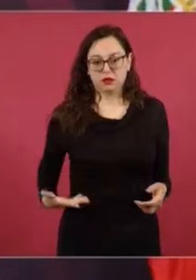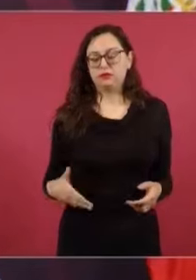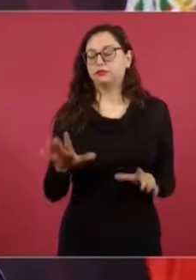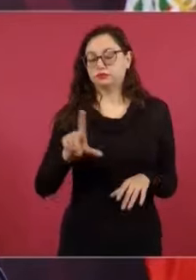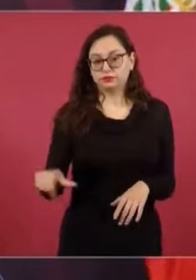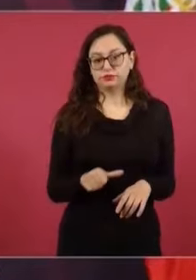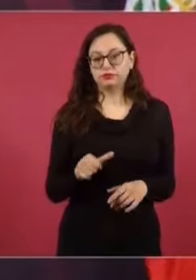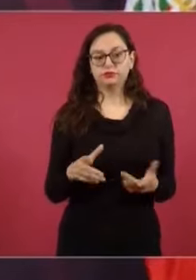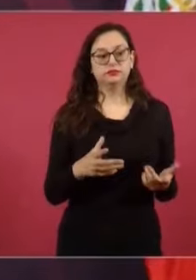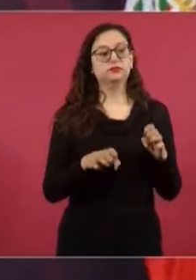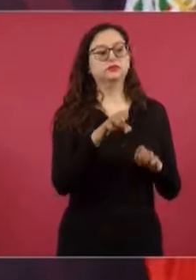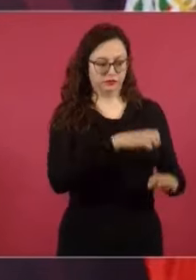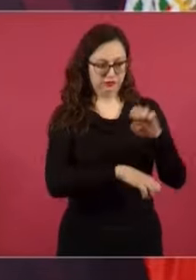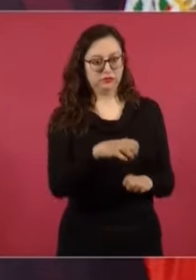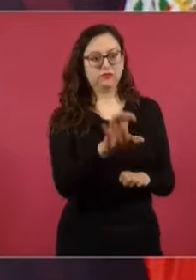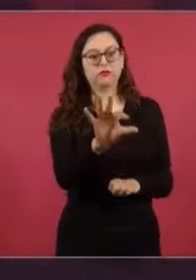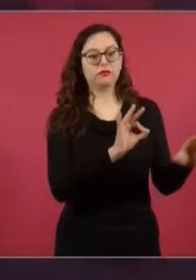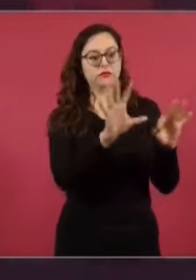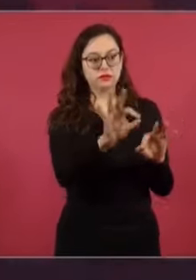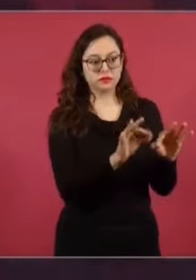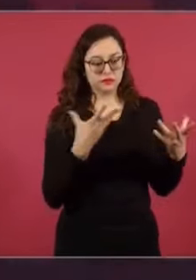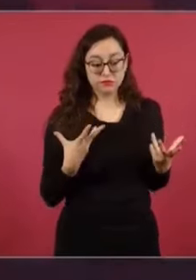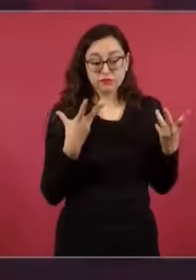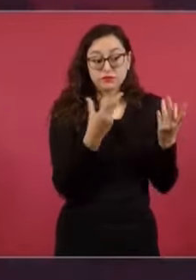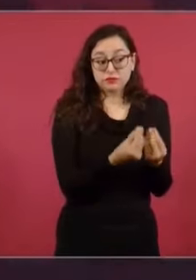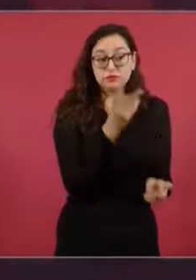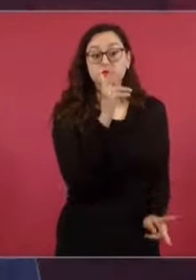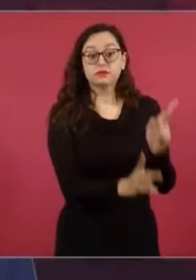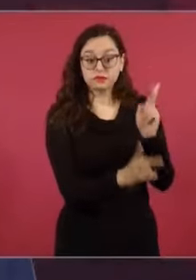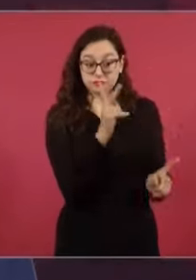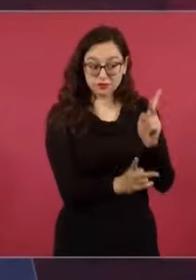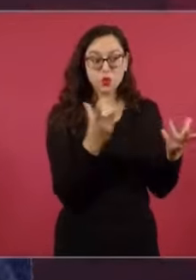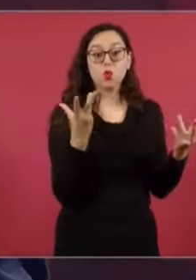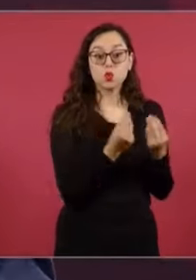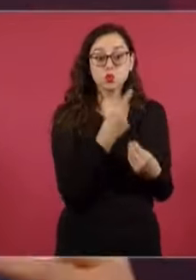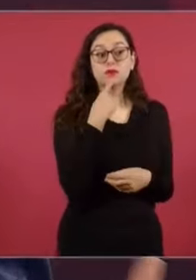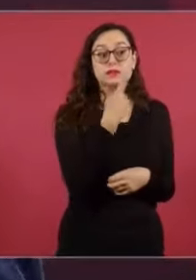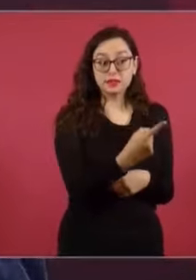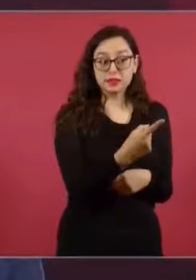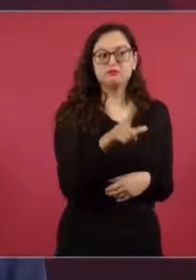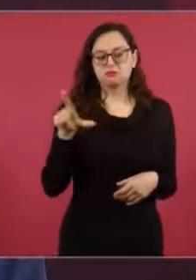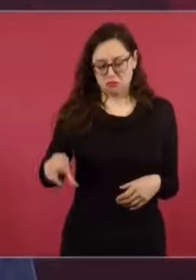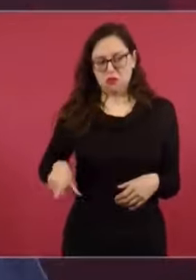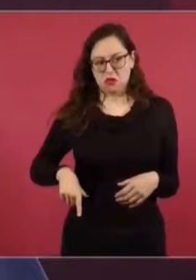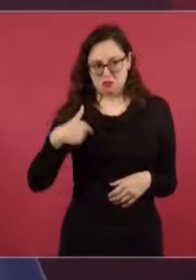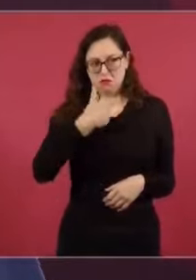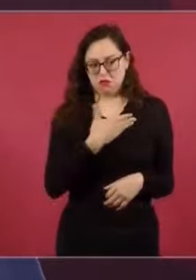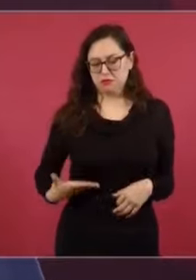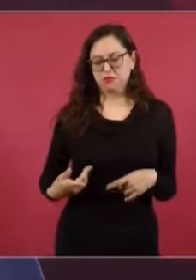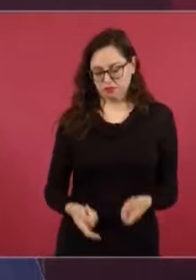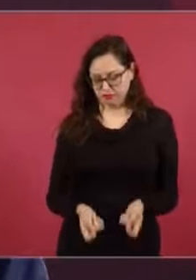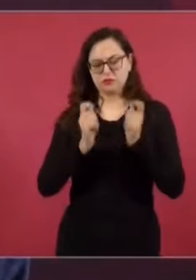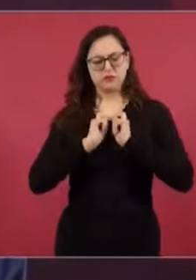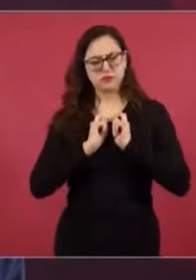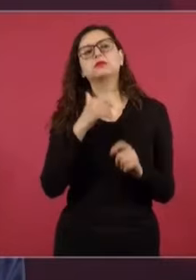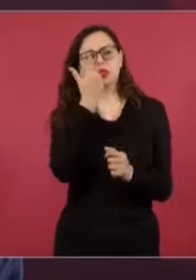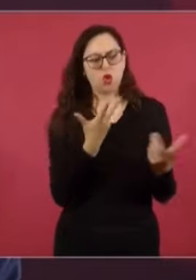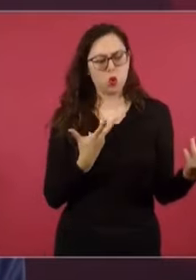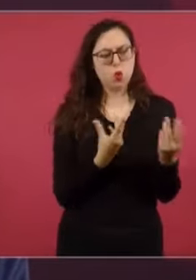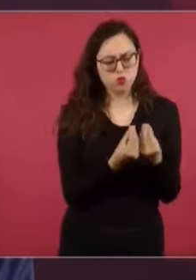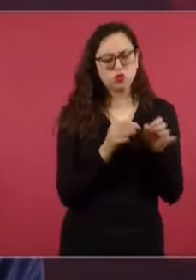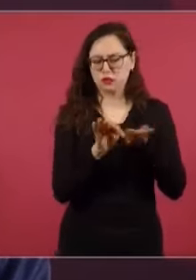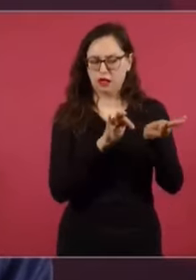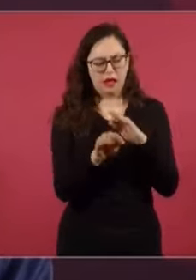pertenecientes al sector empresarial, y les dije, vamos a trabajar juntos, pero quiero también